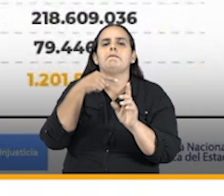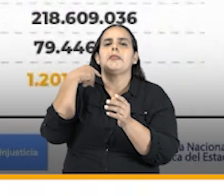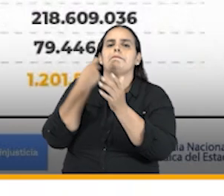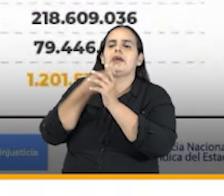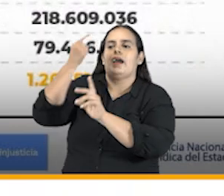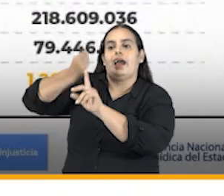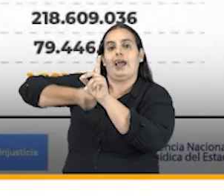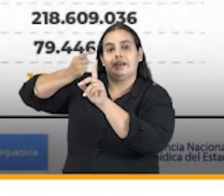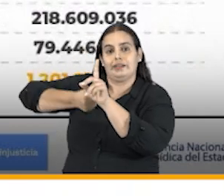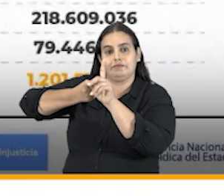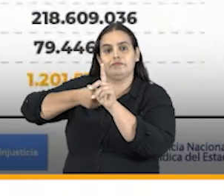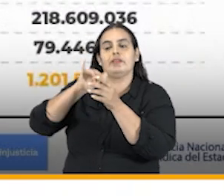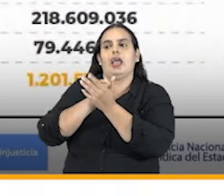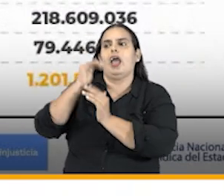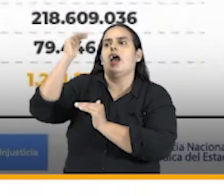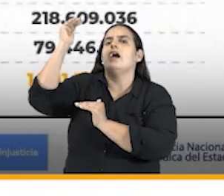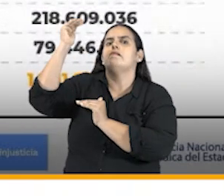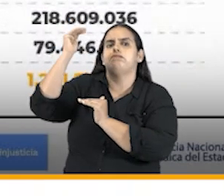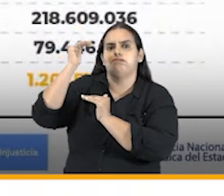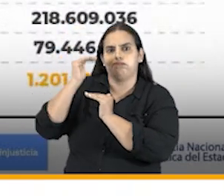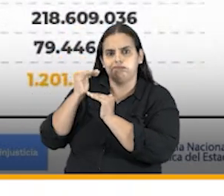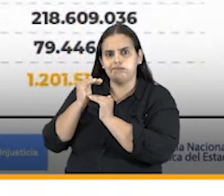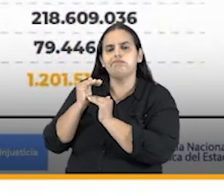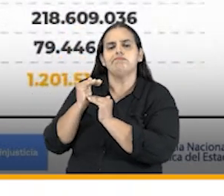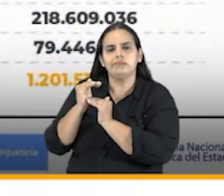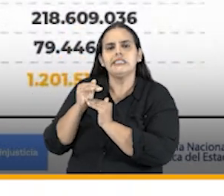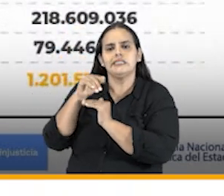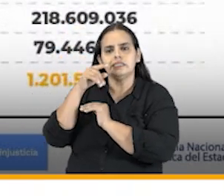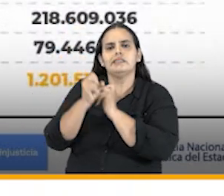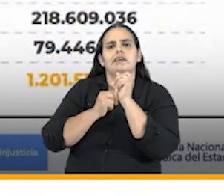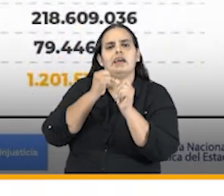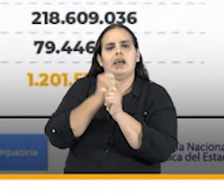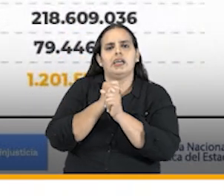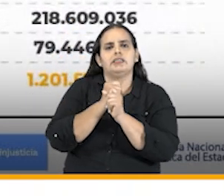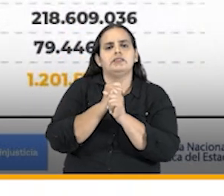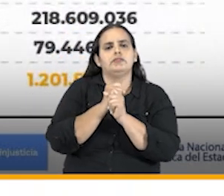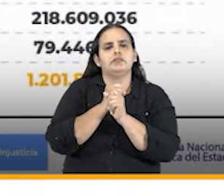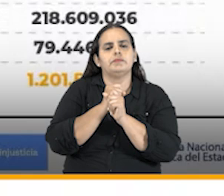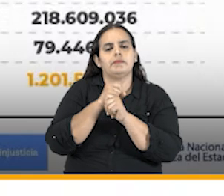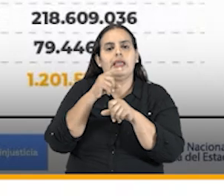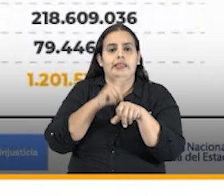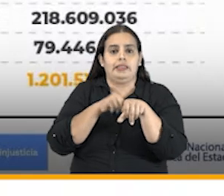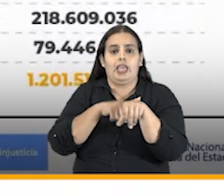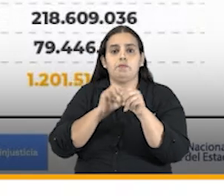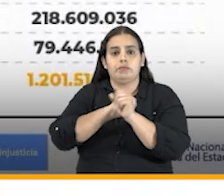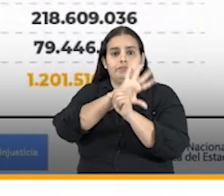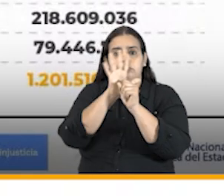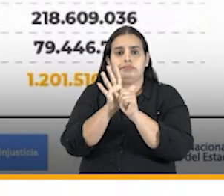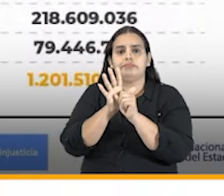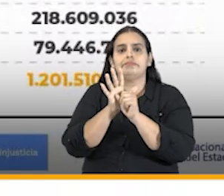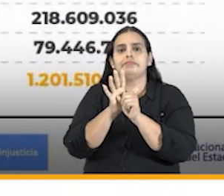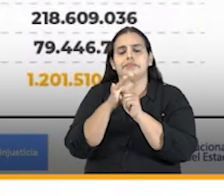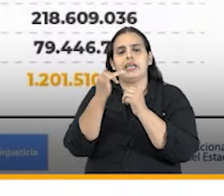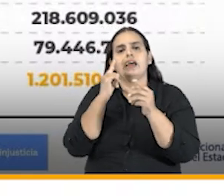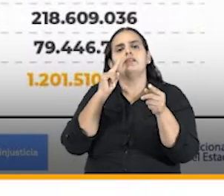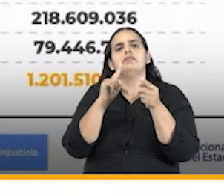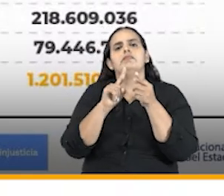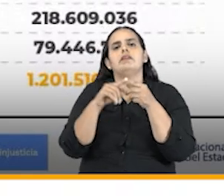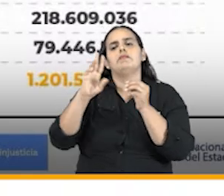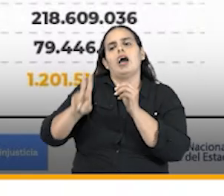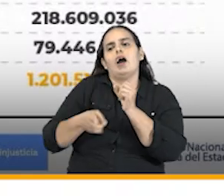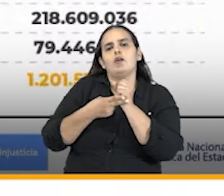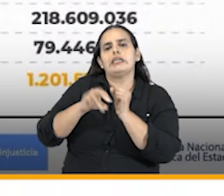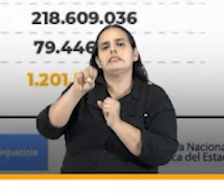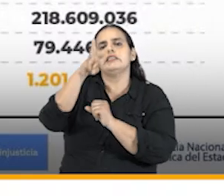la sede de la agencia se redujo sustancialmente durante los años durante el periodo de la pandemia logrando ahorros de